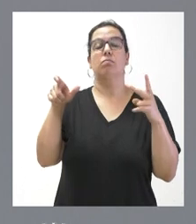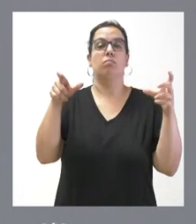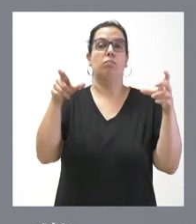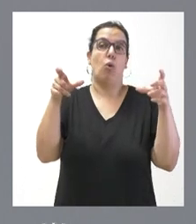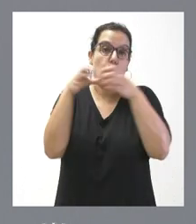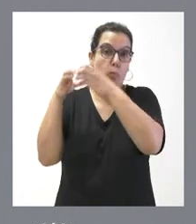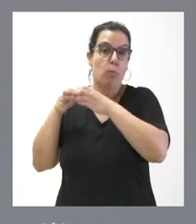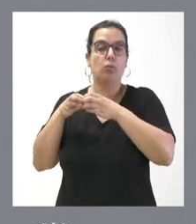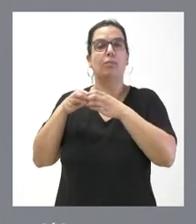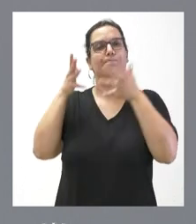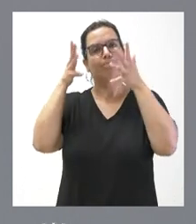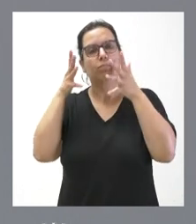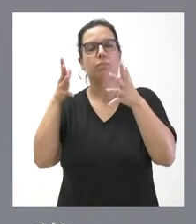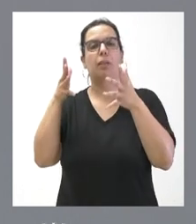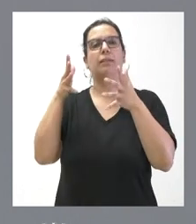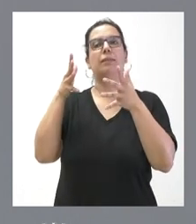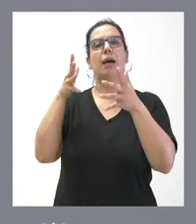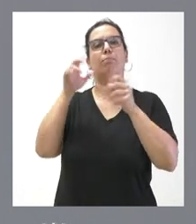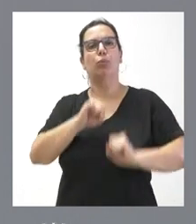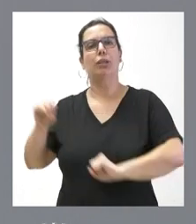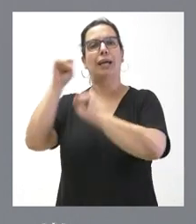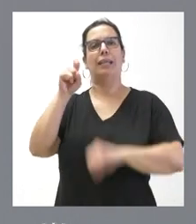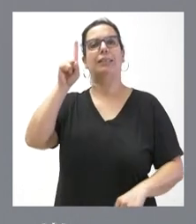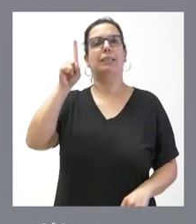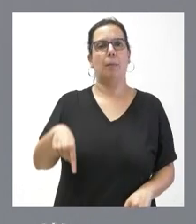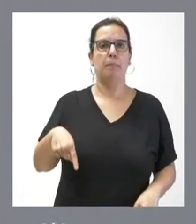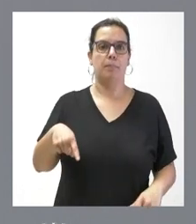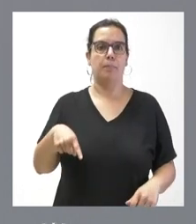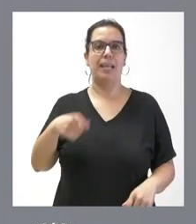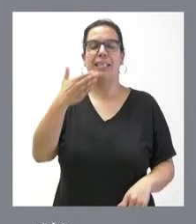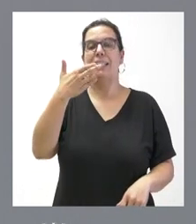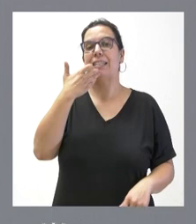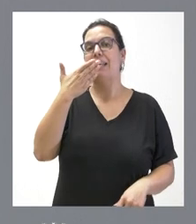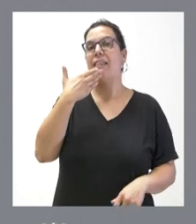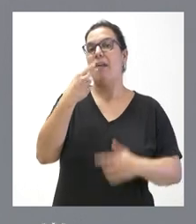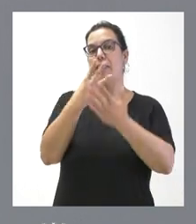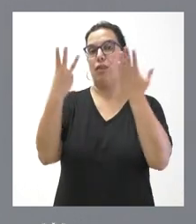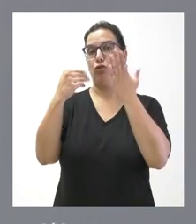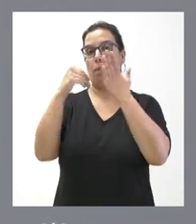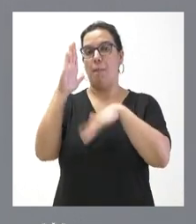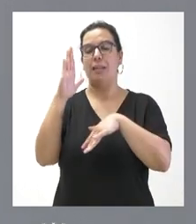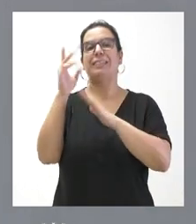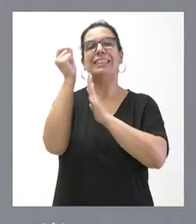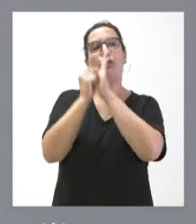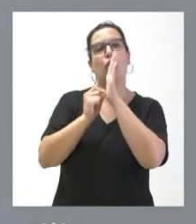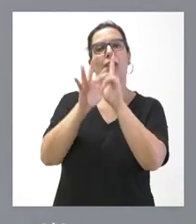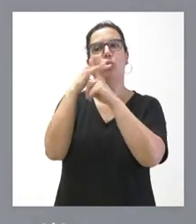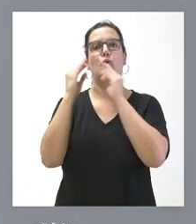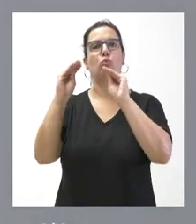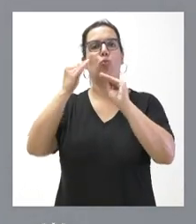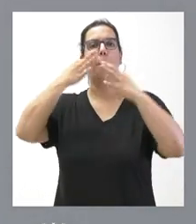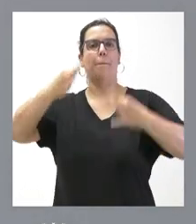que tienen recomendado el acceso a esta inmunización que sean mayores de 18 años con condicionantes de riesgo.